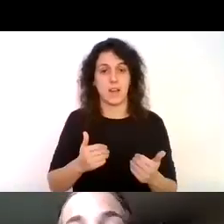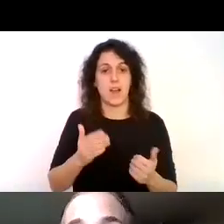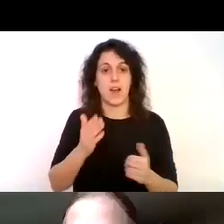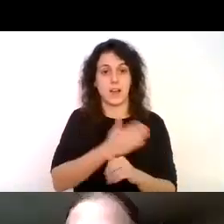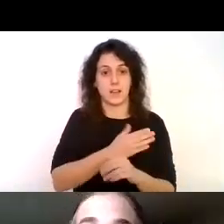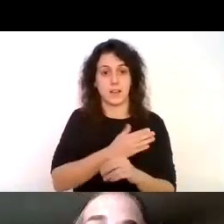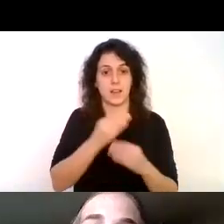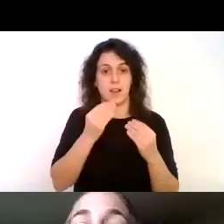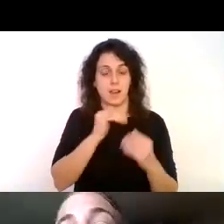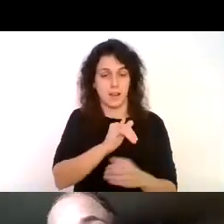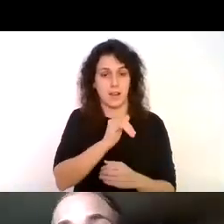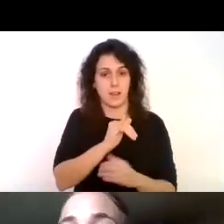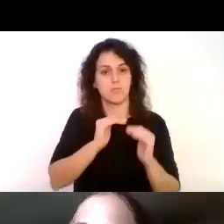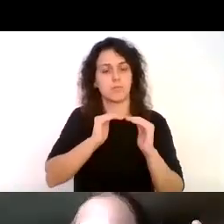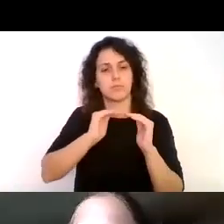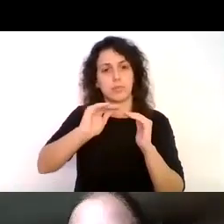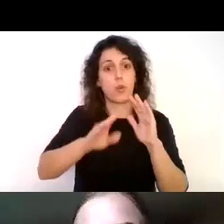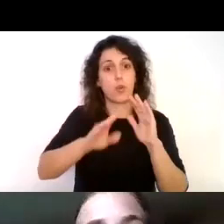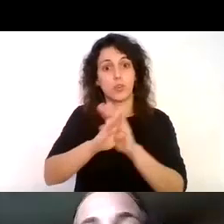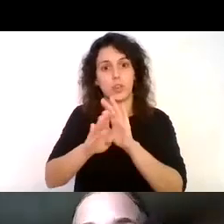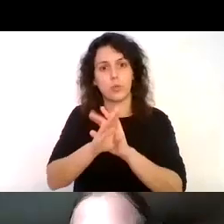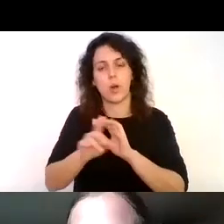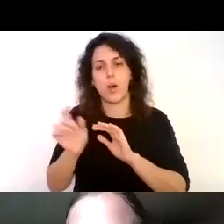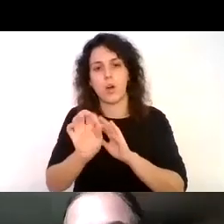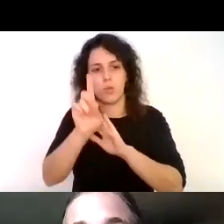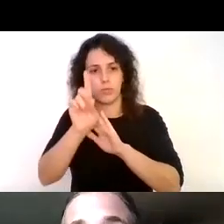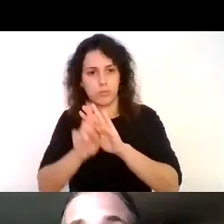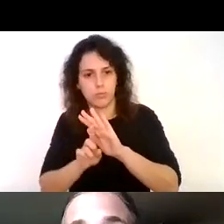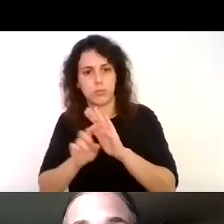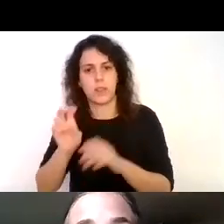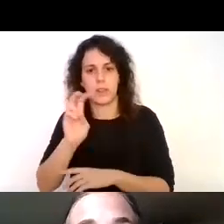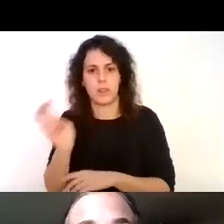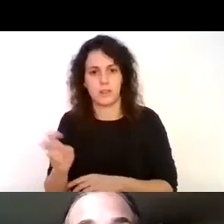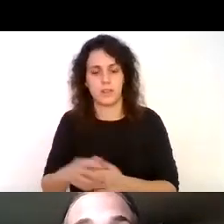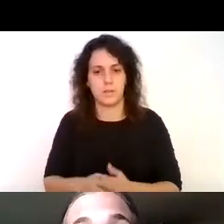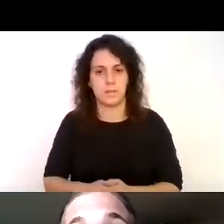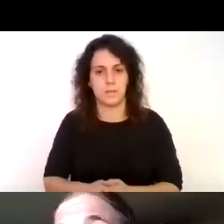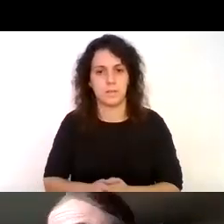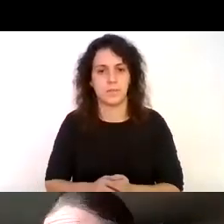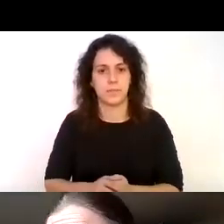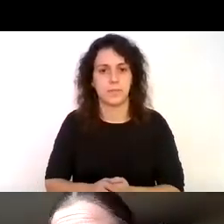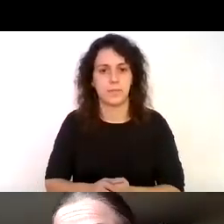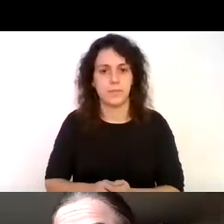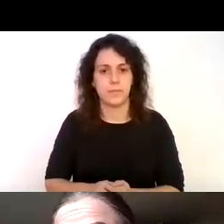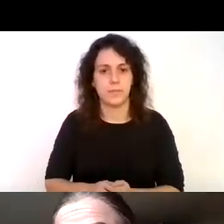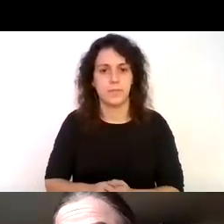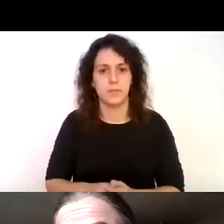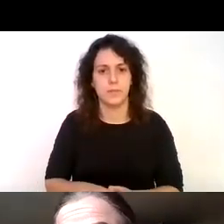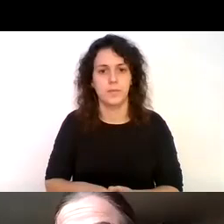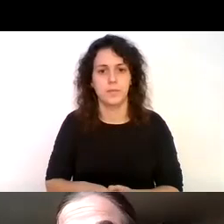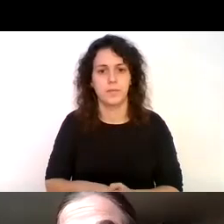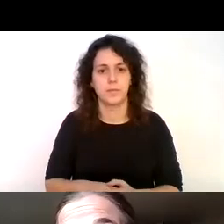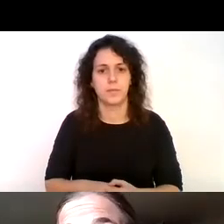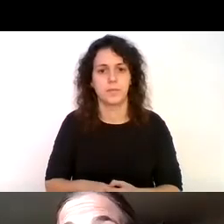se sostiene o va decreciendo etcétera entonces es una